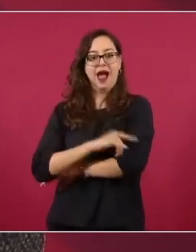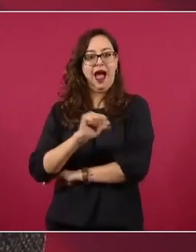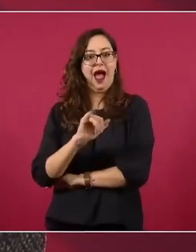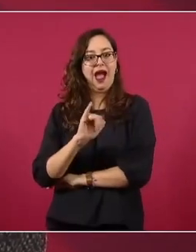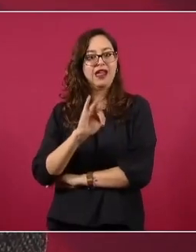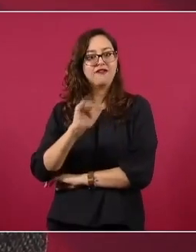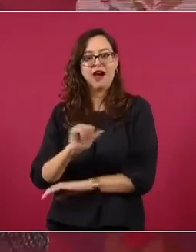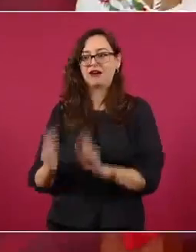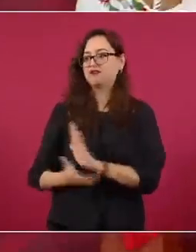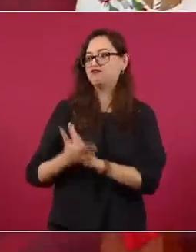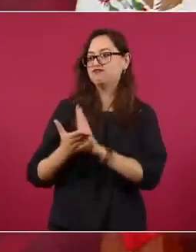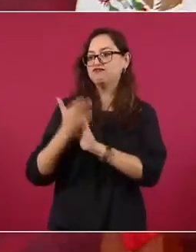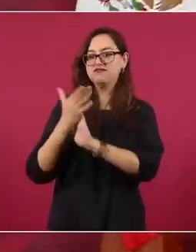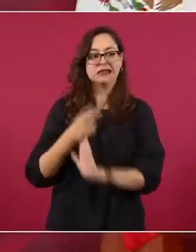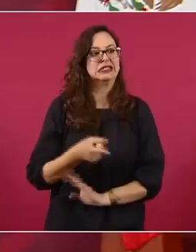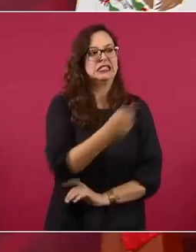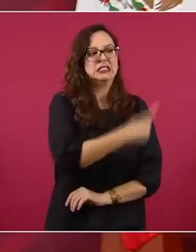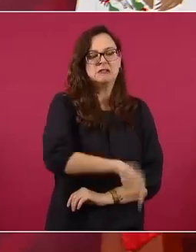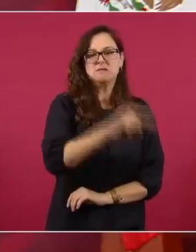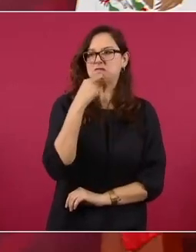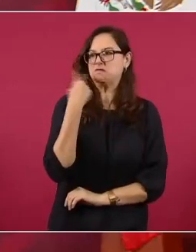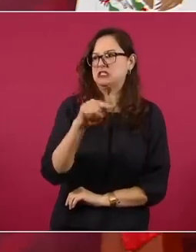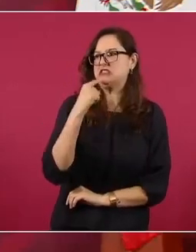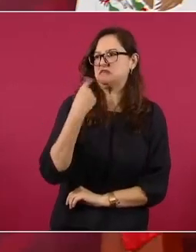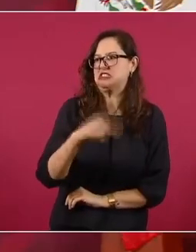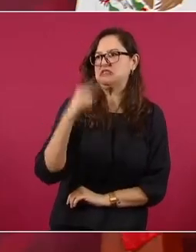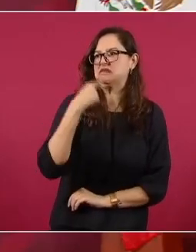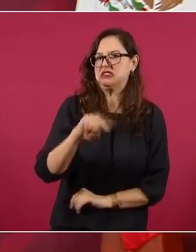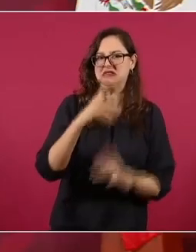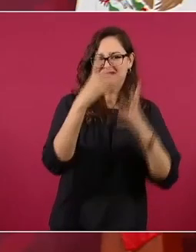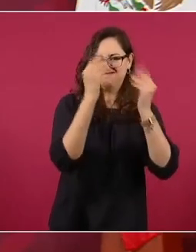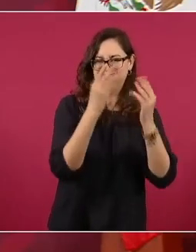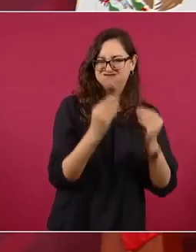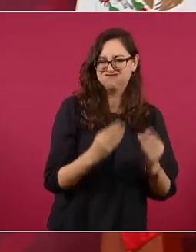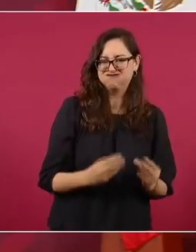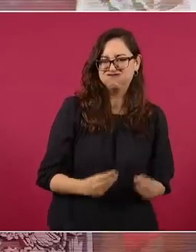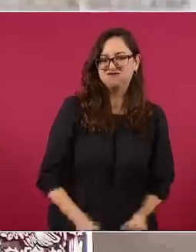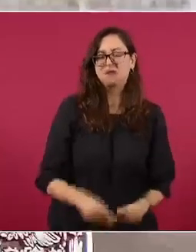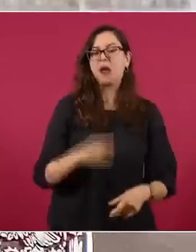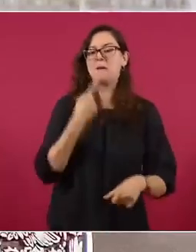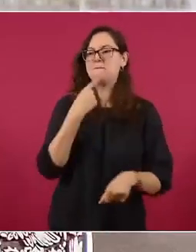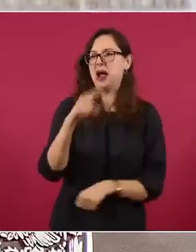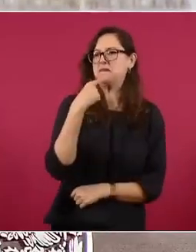Ángeles. ¿Cuántos amparos para que